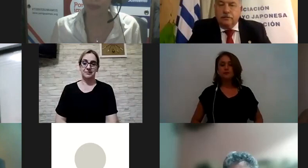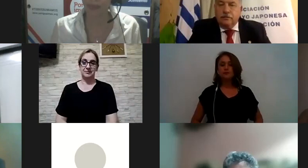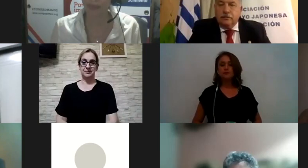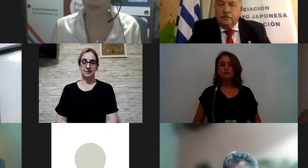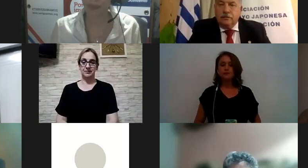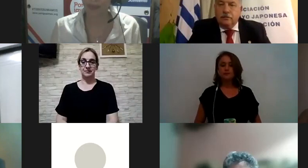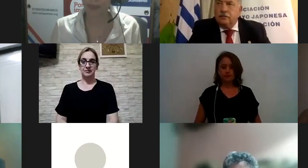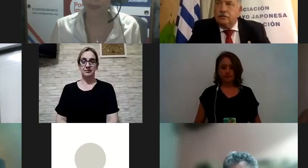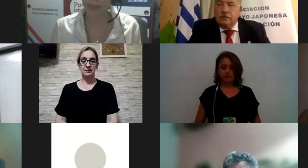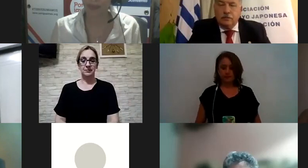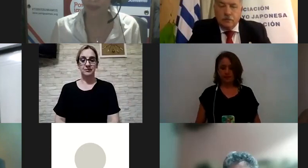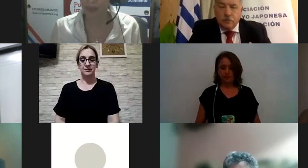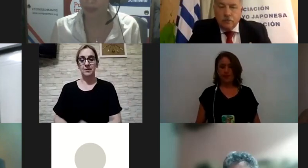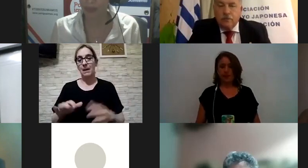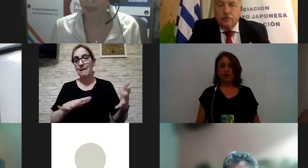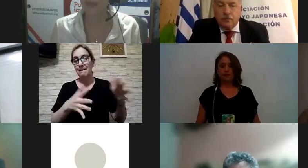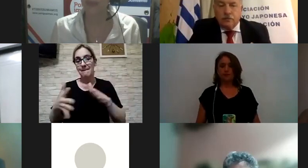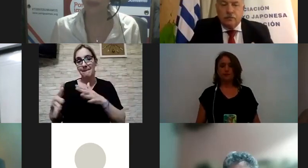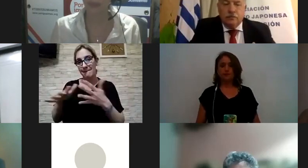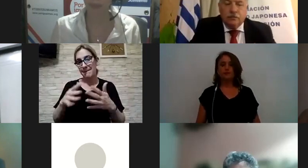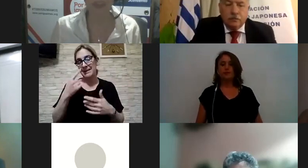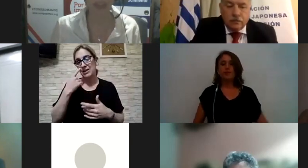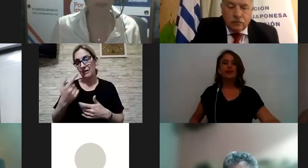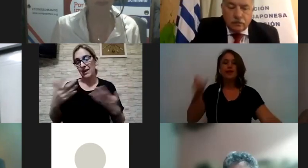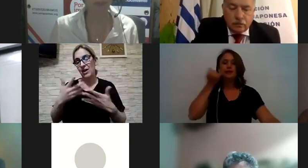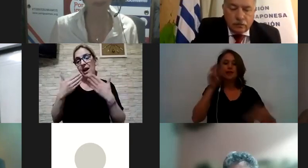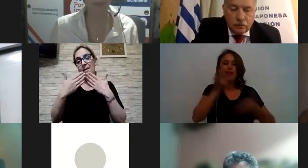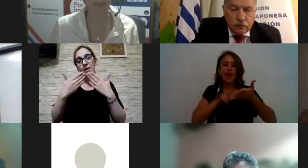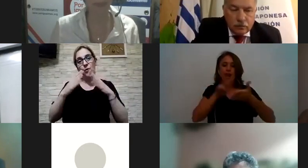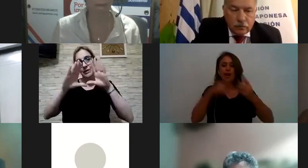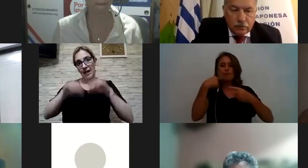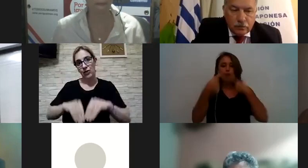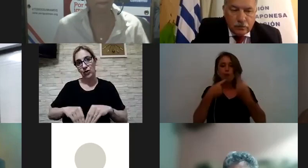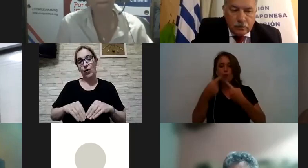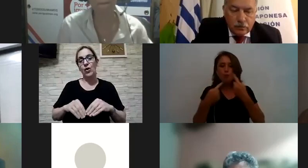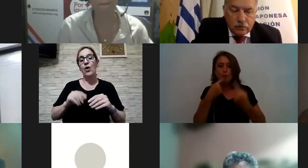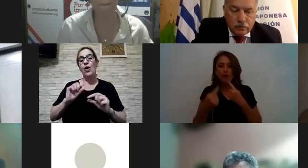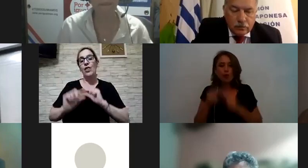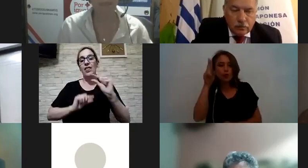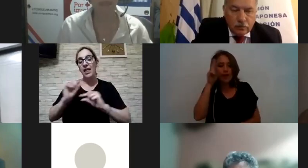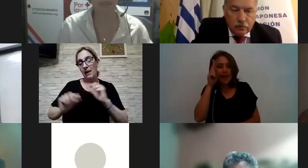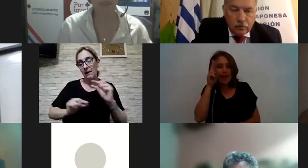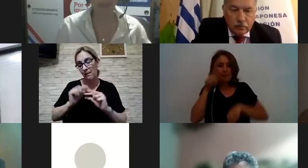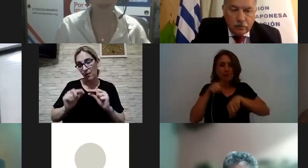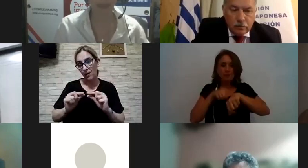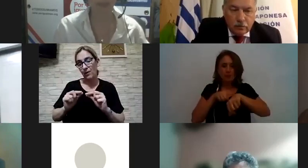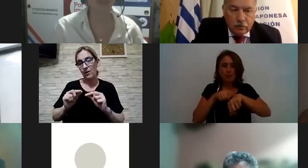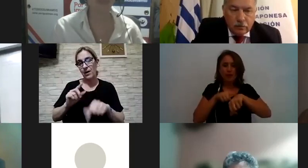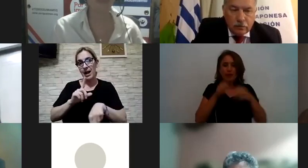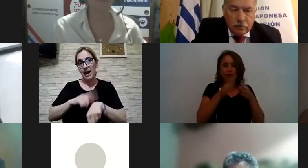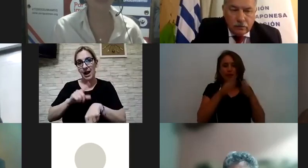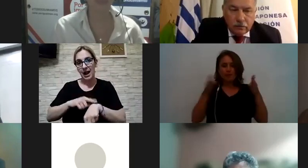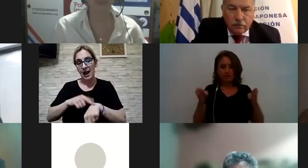Ana creo que por ahí más o menos leímos la mayoría de las preguntas y siendo un poco fiel a la a la hora que he planificado para